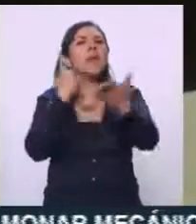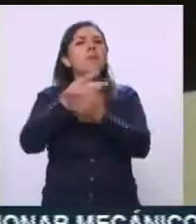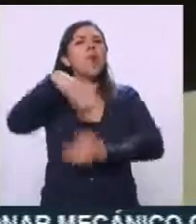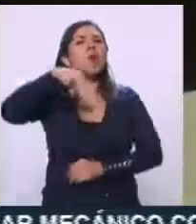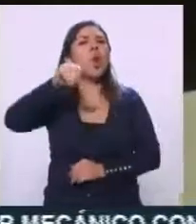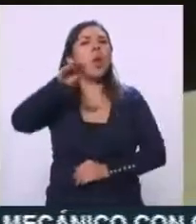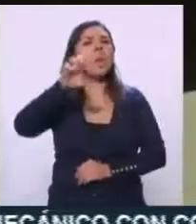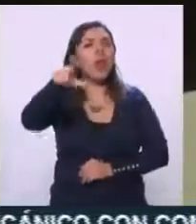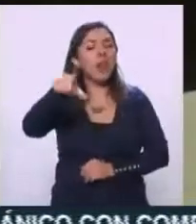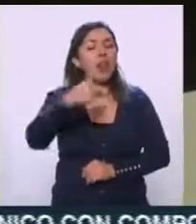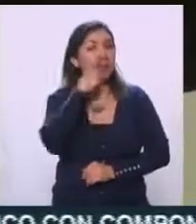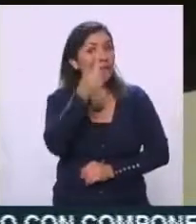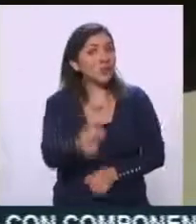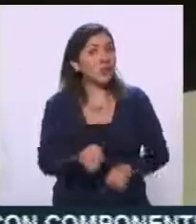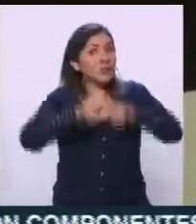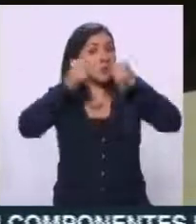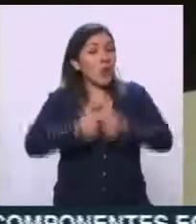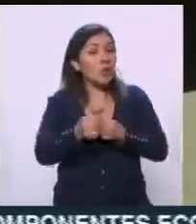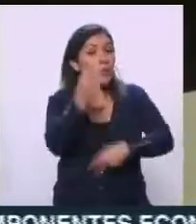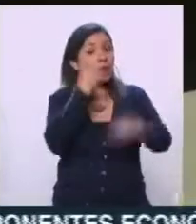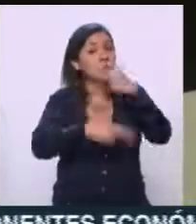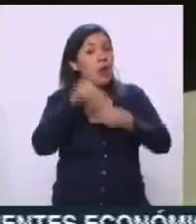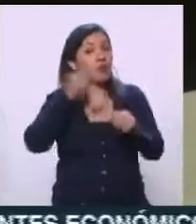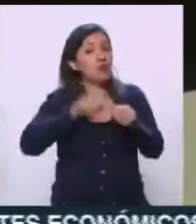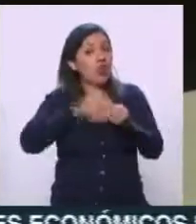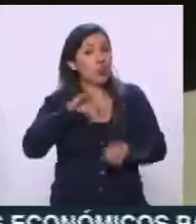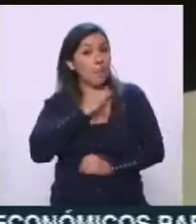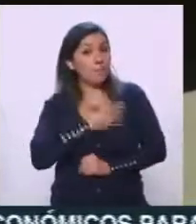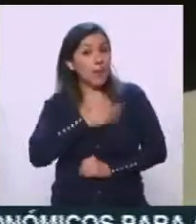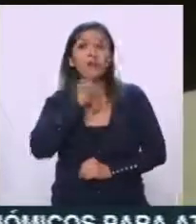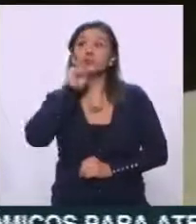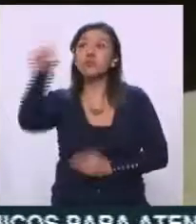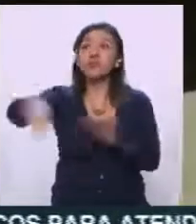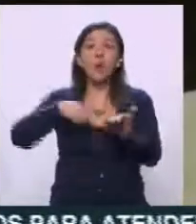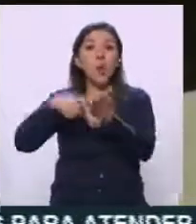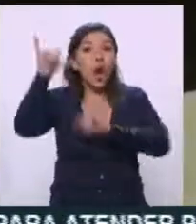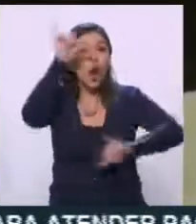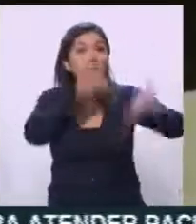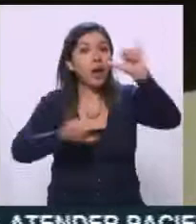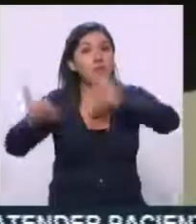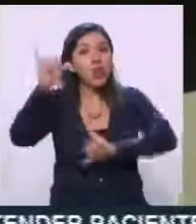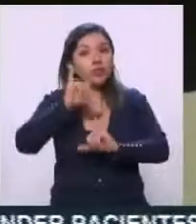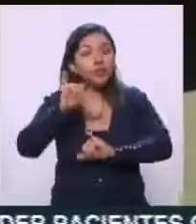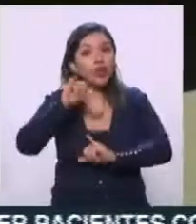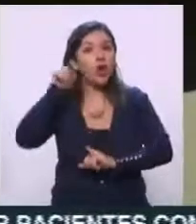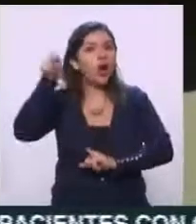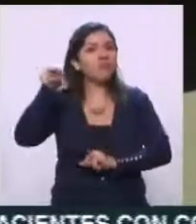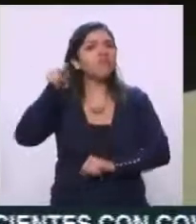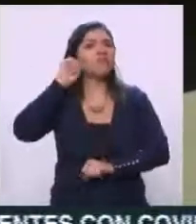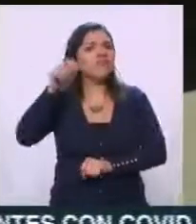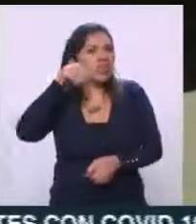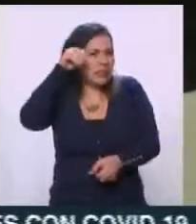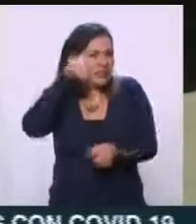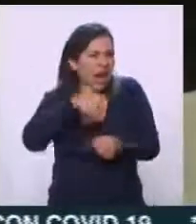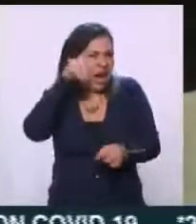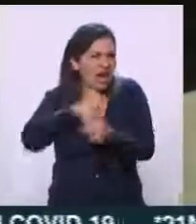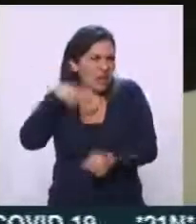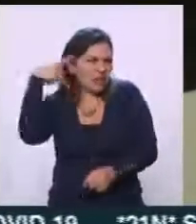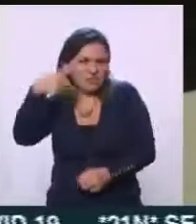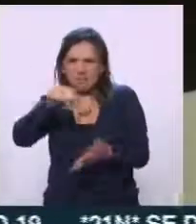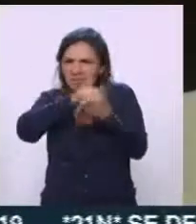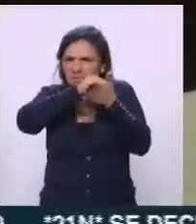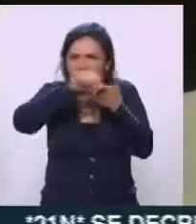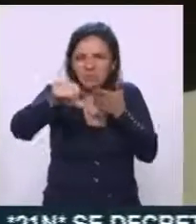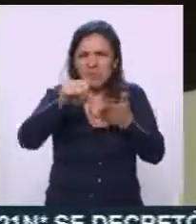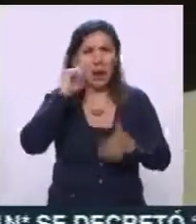que asegura que el origen del virus está ahí, en este laboratorio que califican de ultra secreto, que no lo es tanto